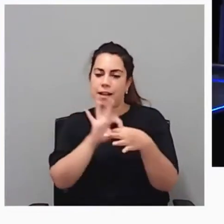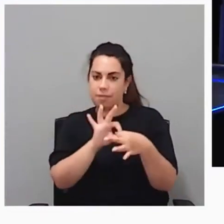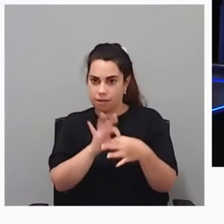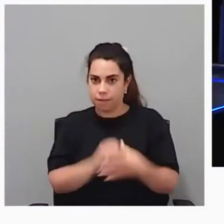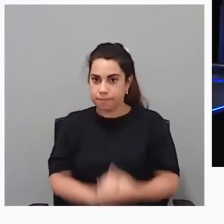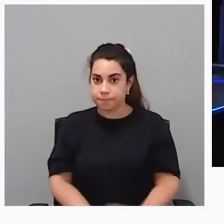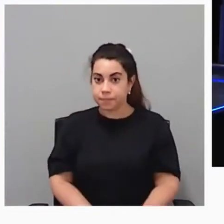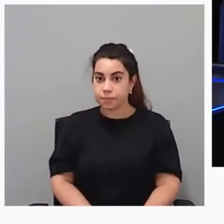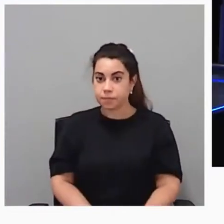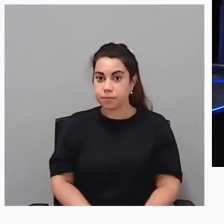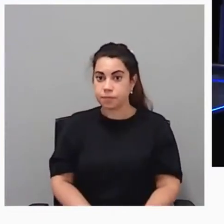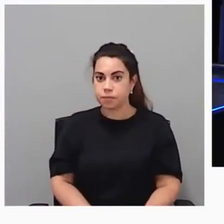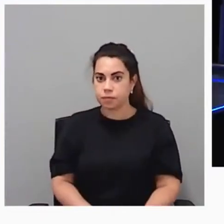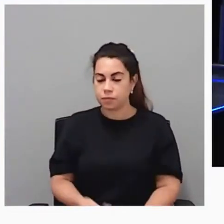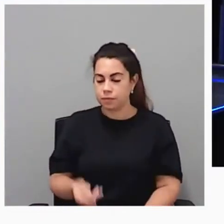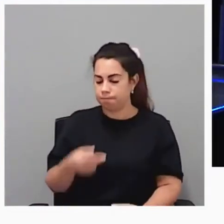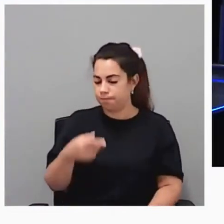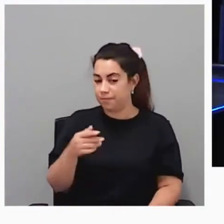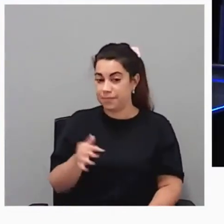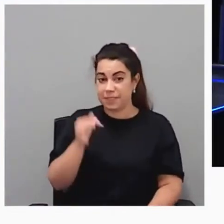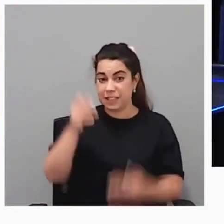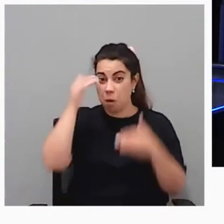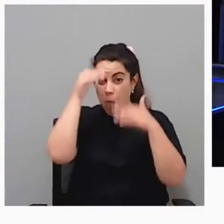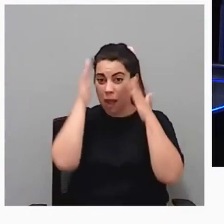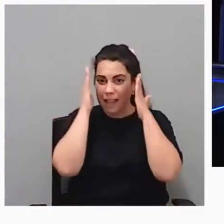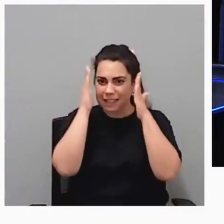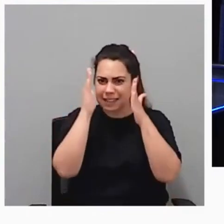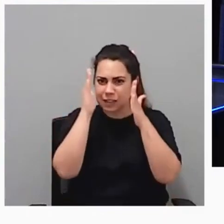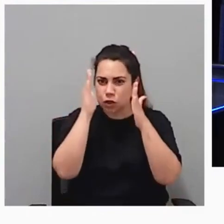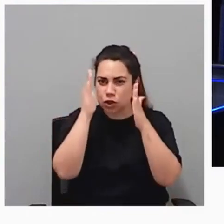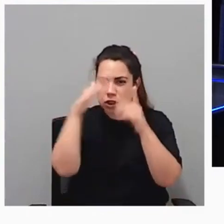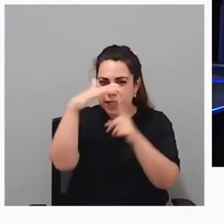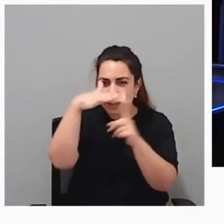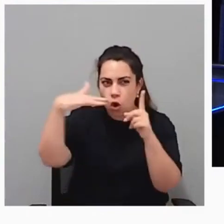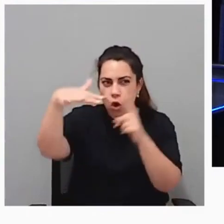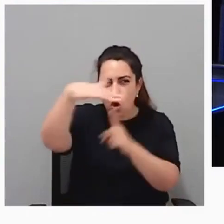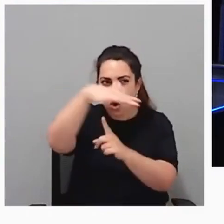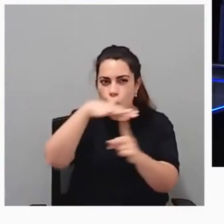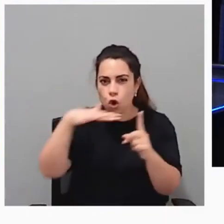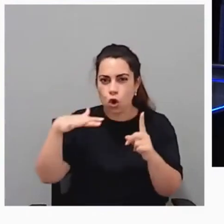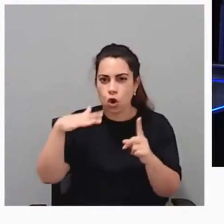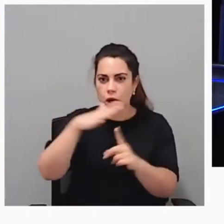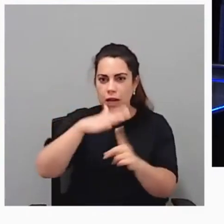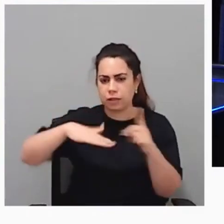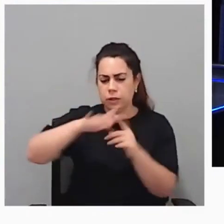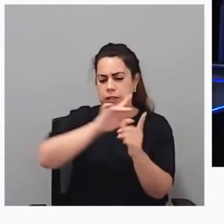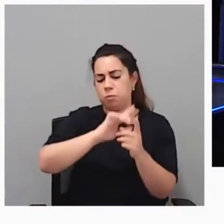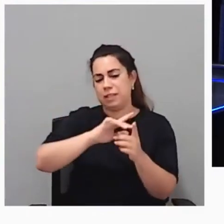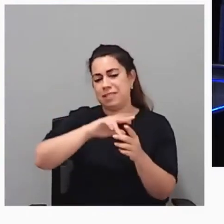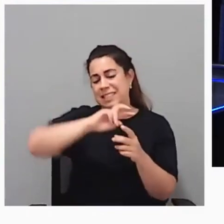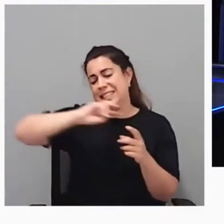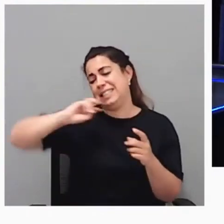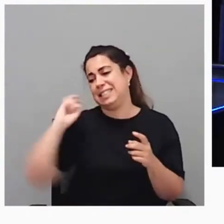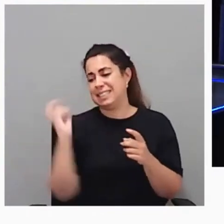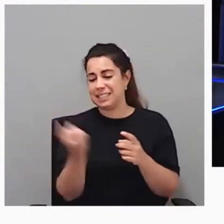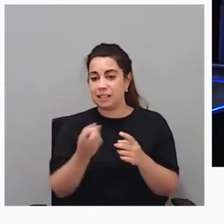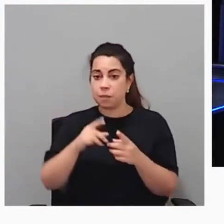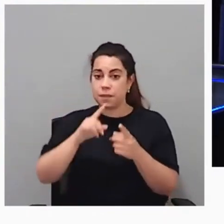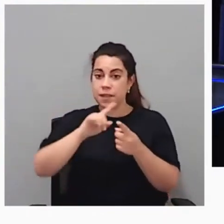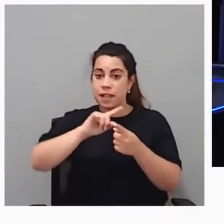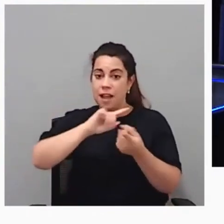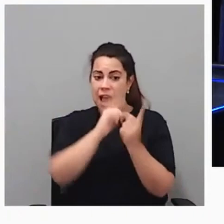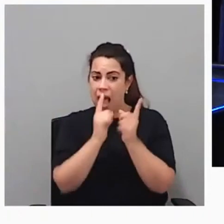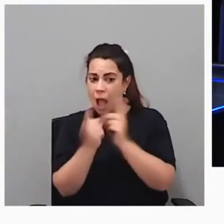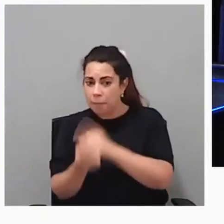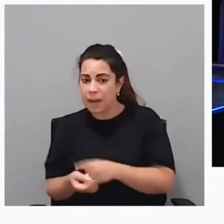Y desde luego muy atentos a nuestro entorno un entorno que es muy diverso cambiante terriblemente frágil